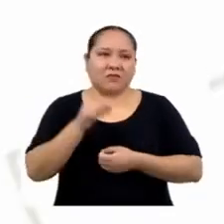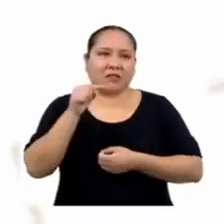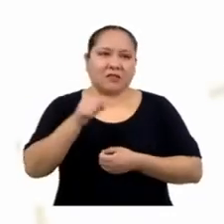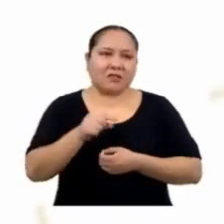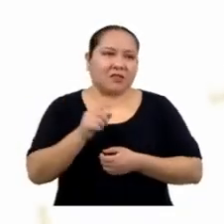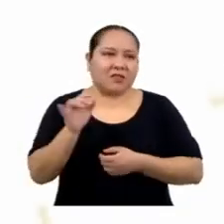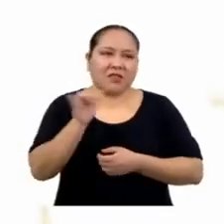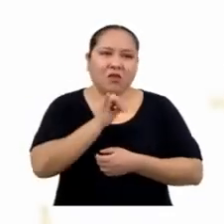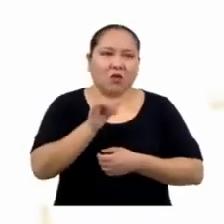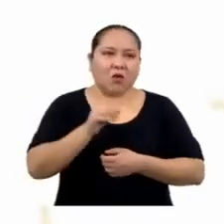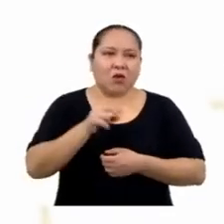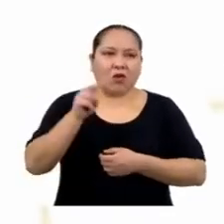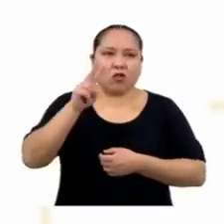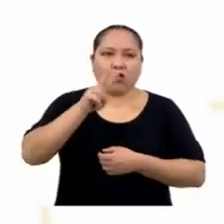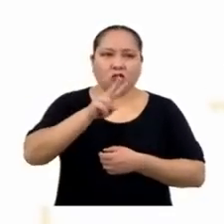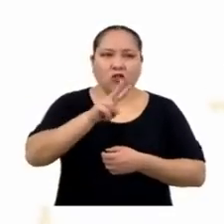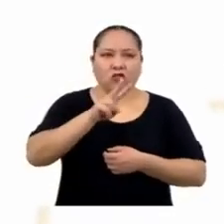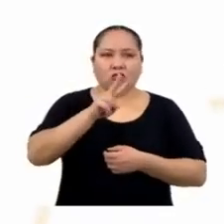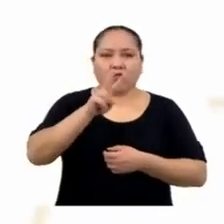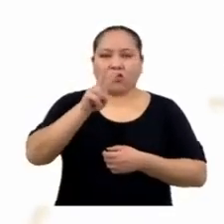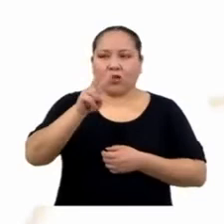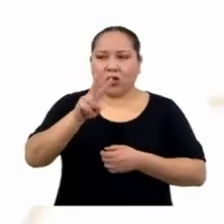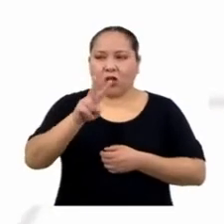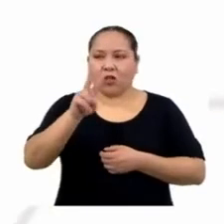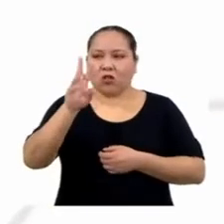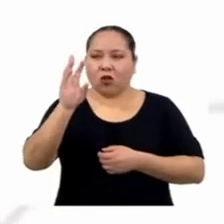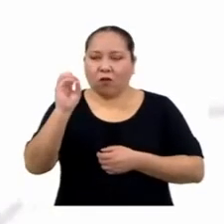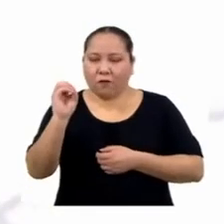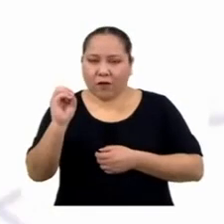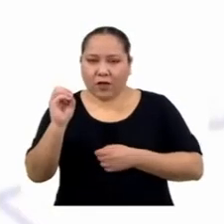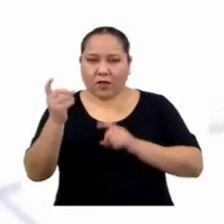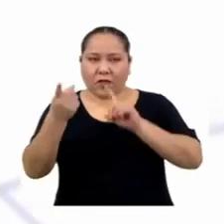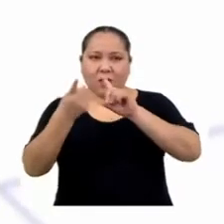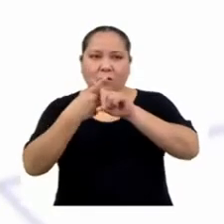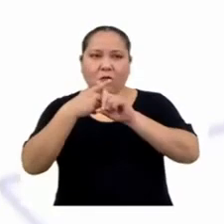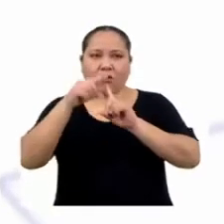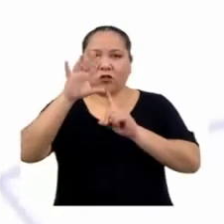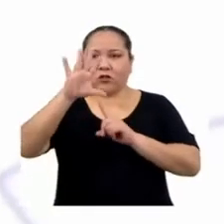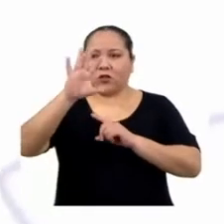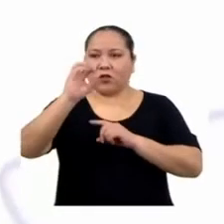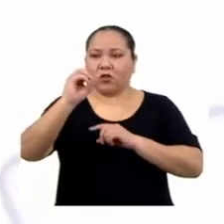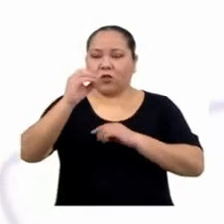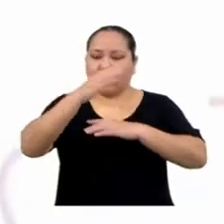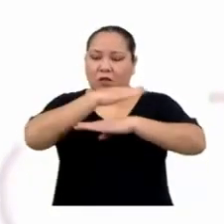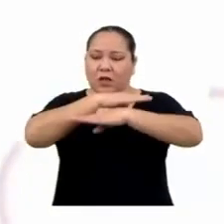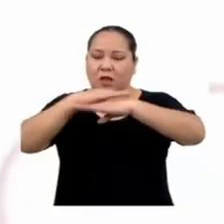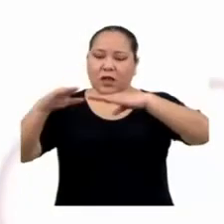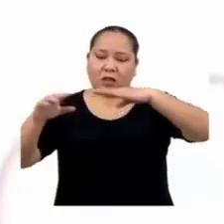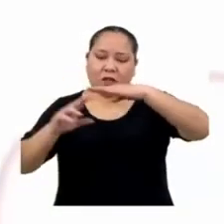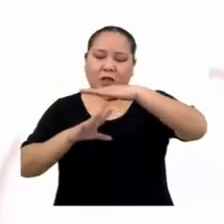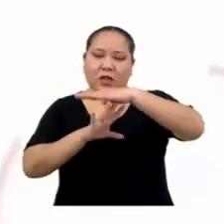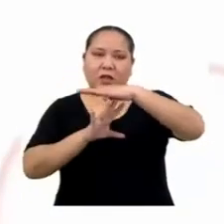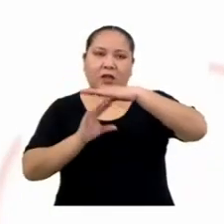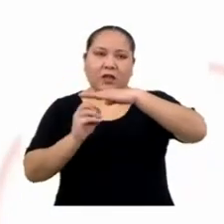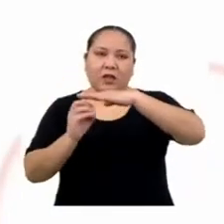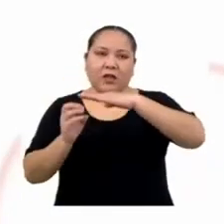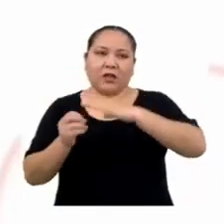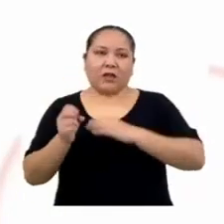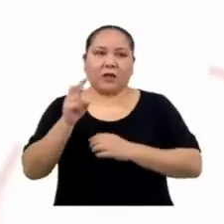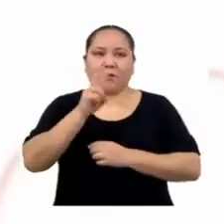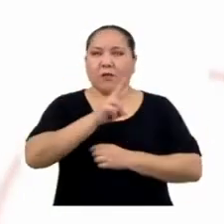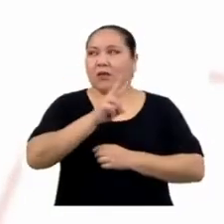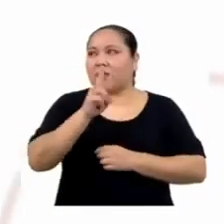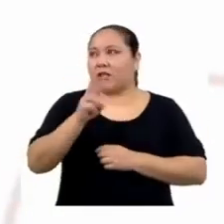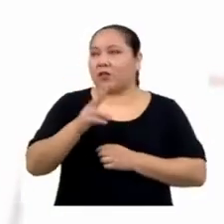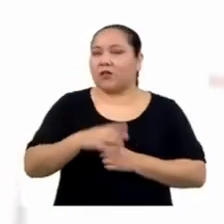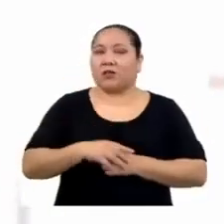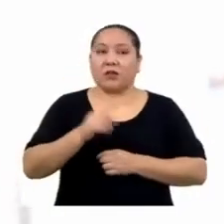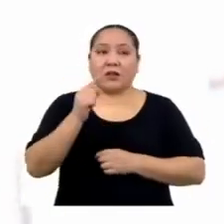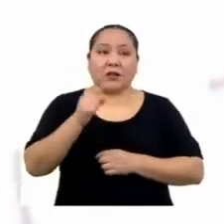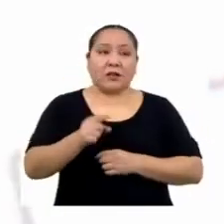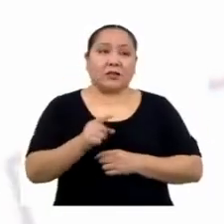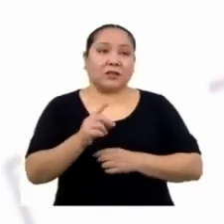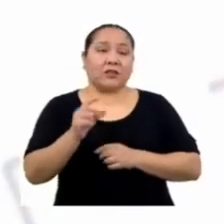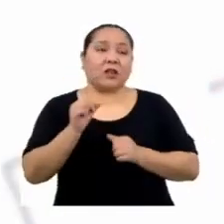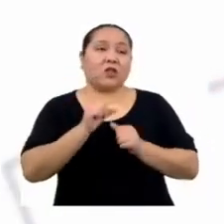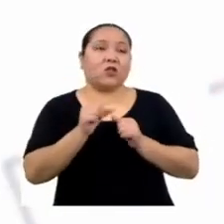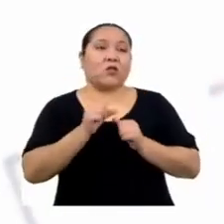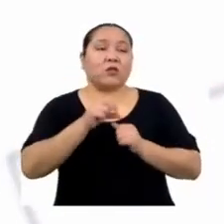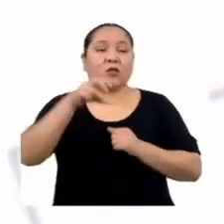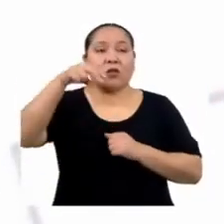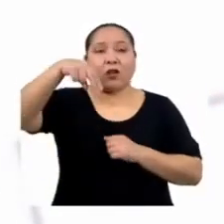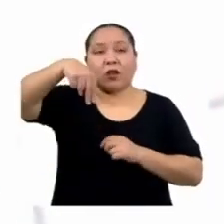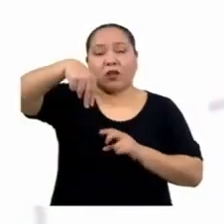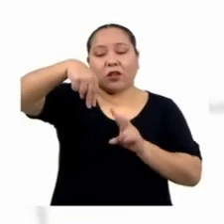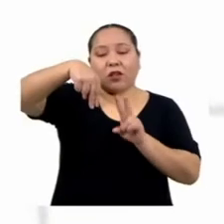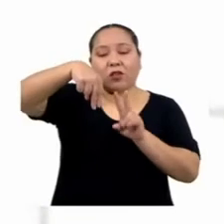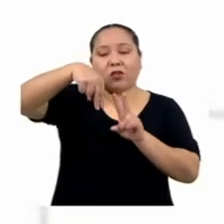lo mismo. 220 por 50 entre 500. ¡Me da como resultado 22! Ese es el valor de N2.